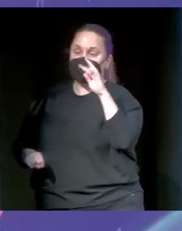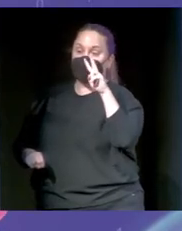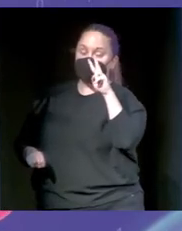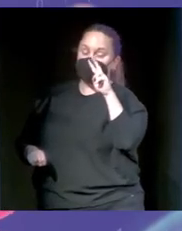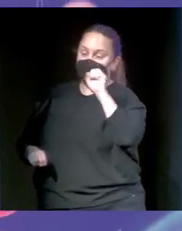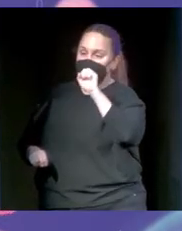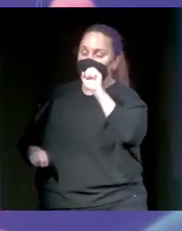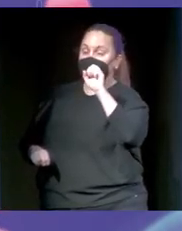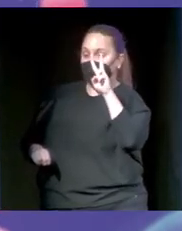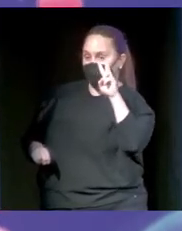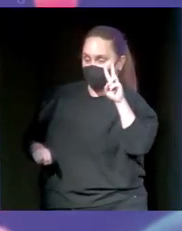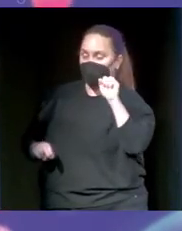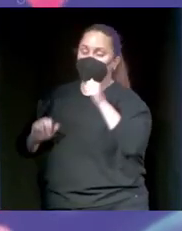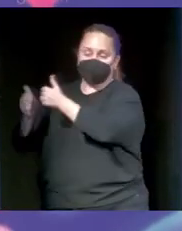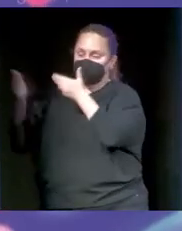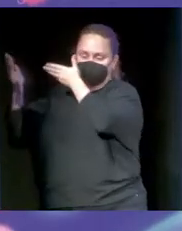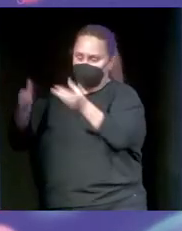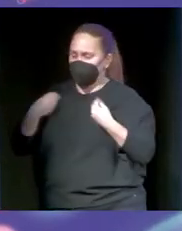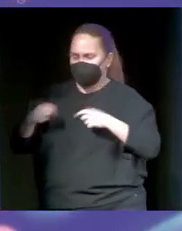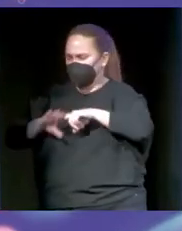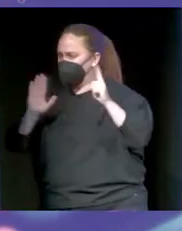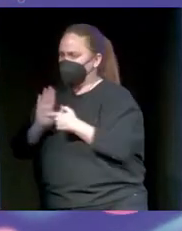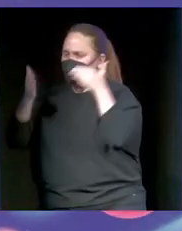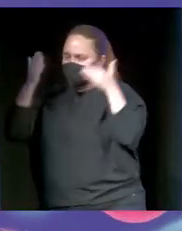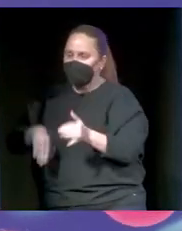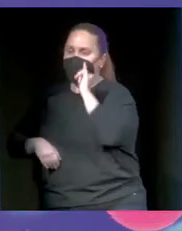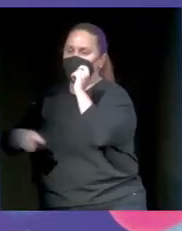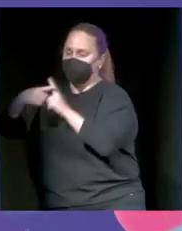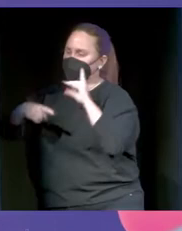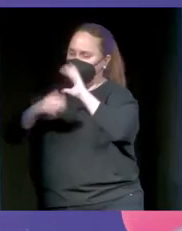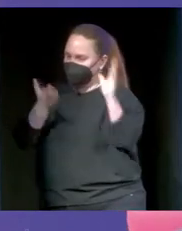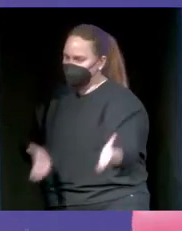dedicada al I más D, así que sin más dilación, os dejo con Rubén Vinguez. Muchas gracias.